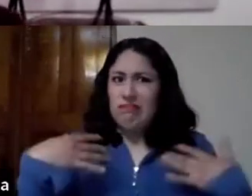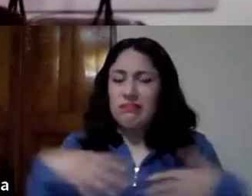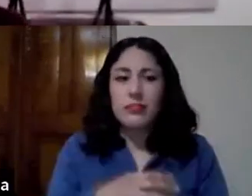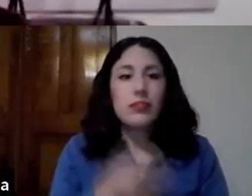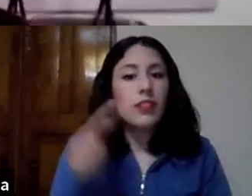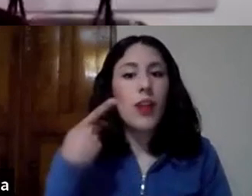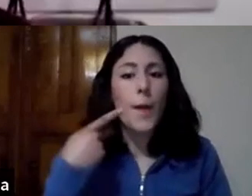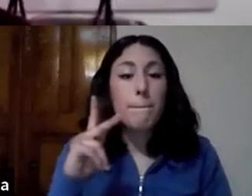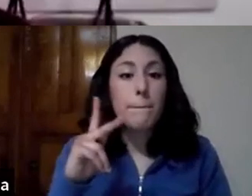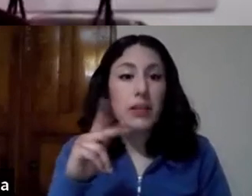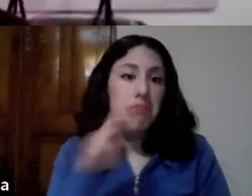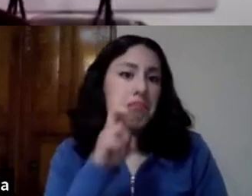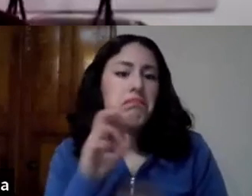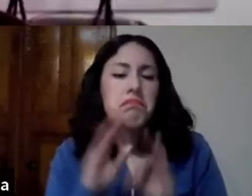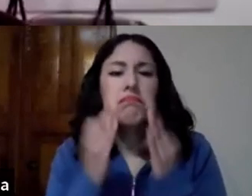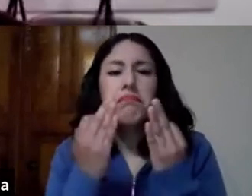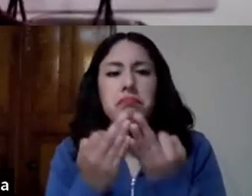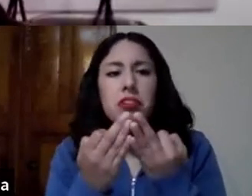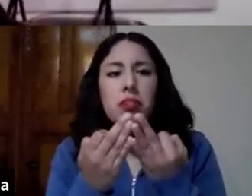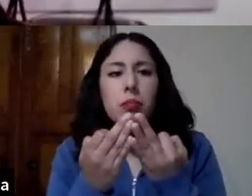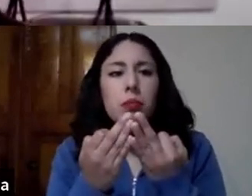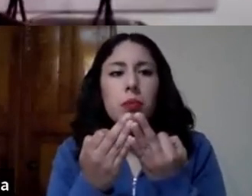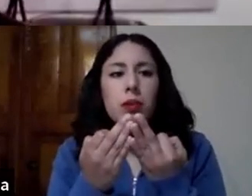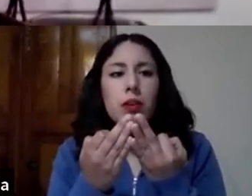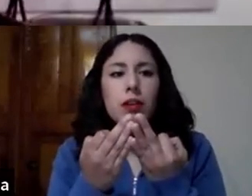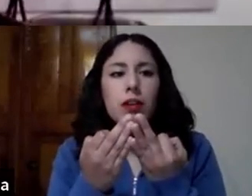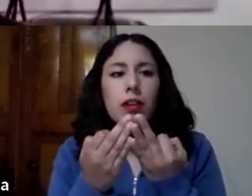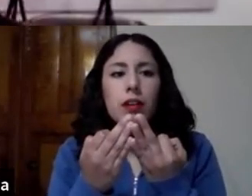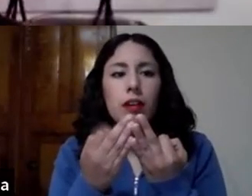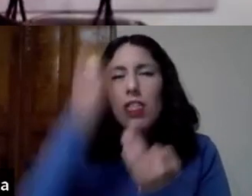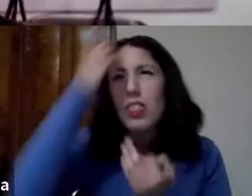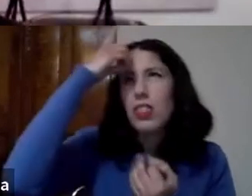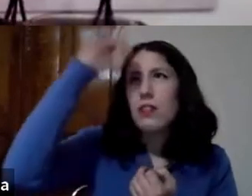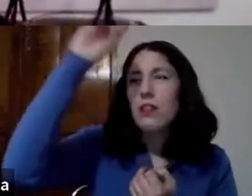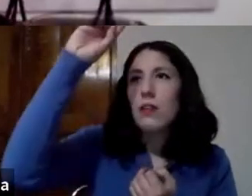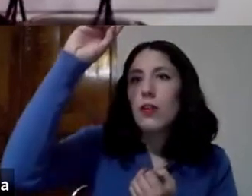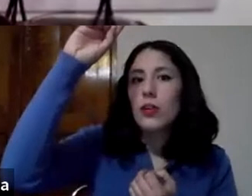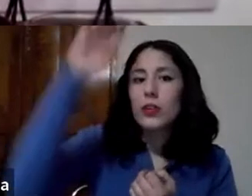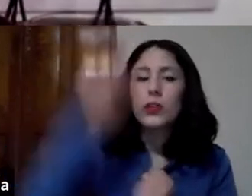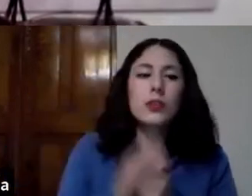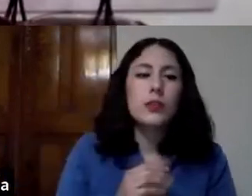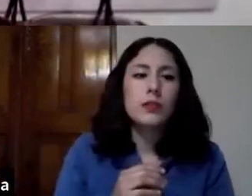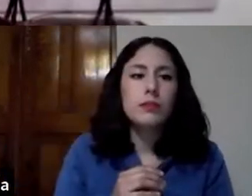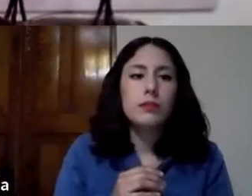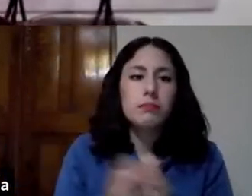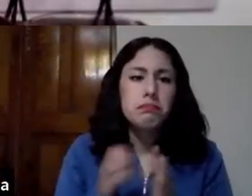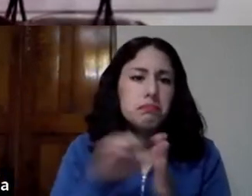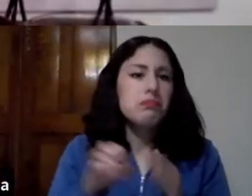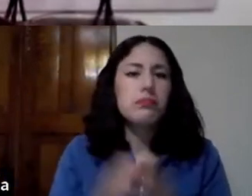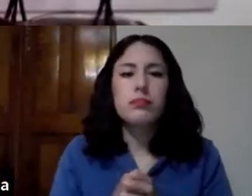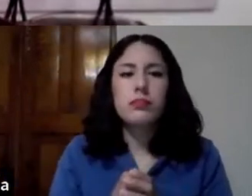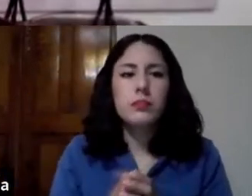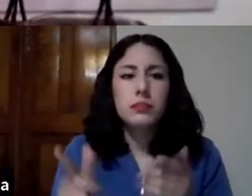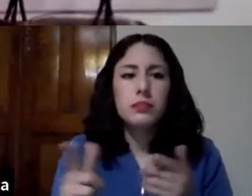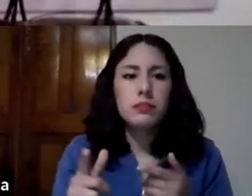pero era la forma en que decíamos si al siguiente día tú dices no eso no pasó ya no me acuerdo